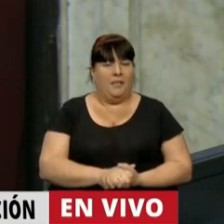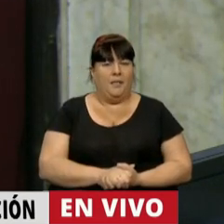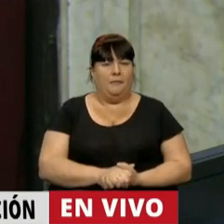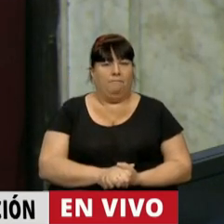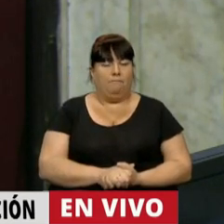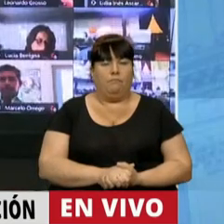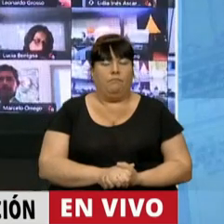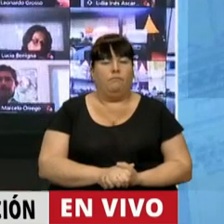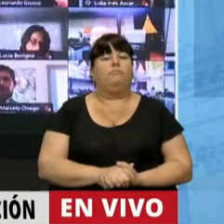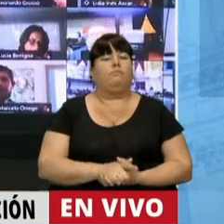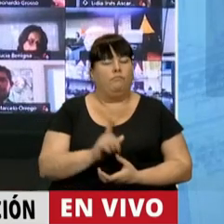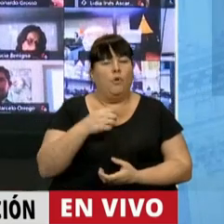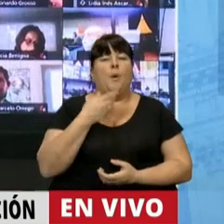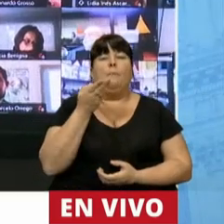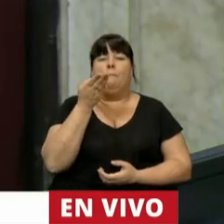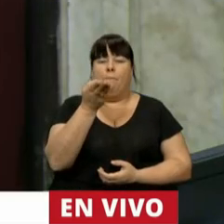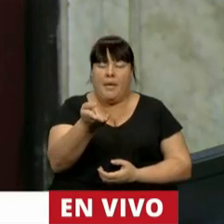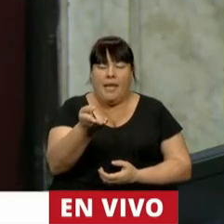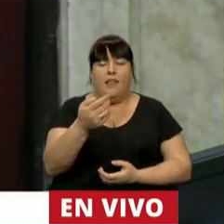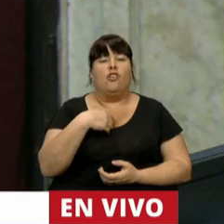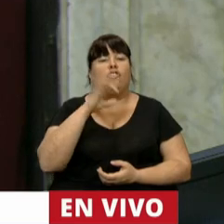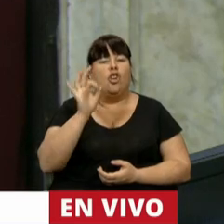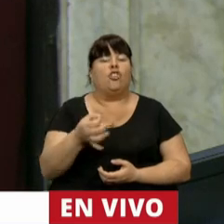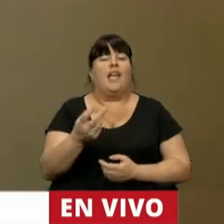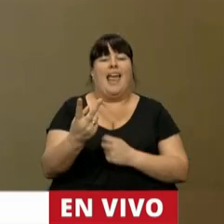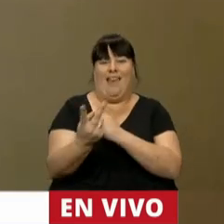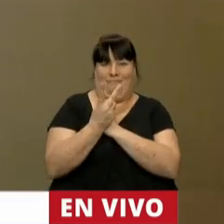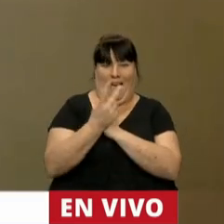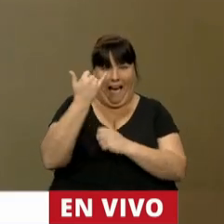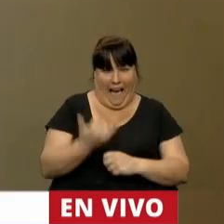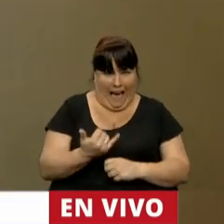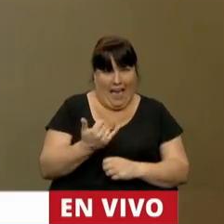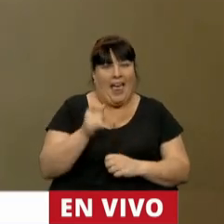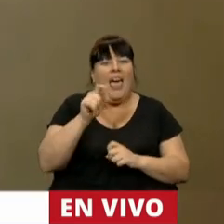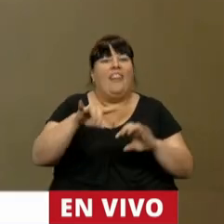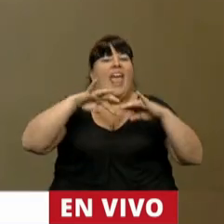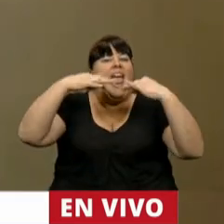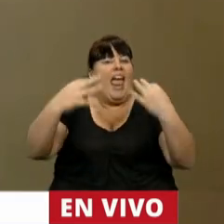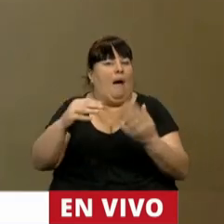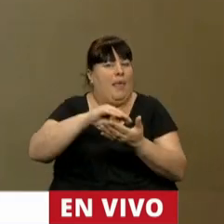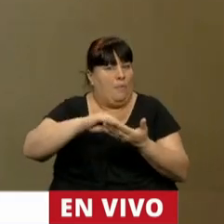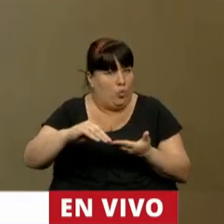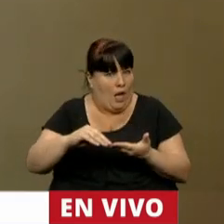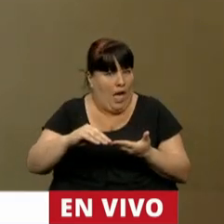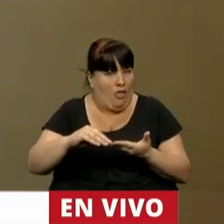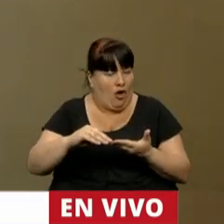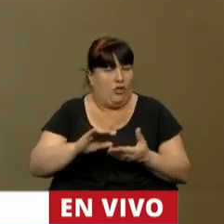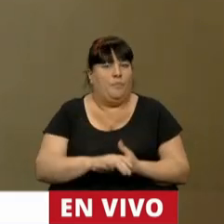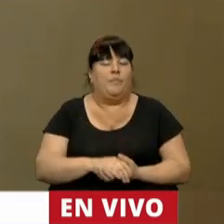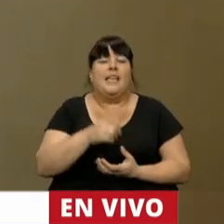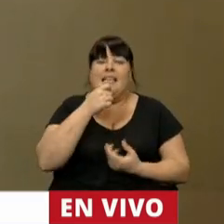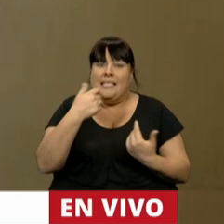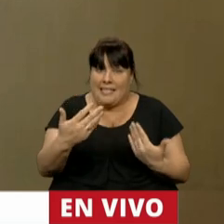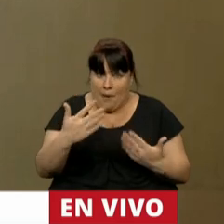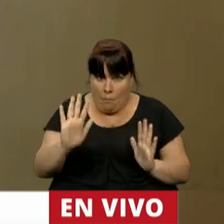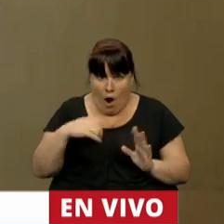Yo estoy haciendo una moción entendiendo que los fueros pertenecen al cuerpo. Si se me